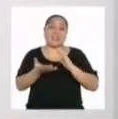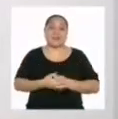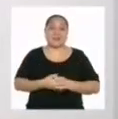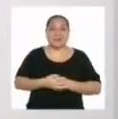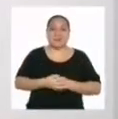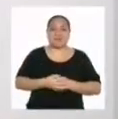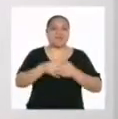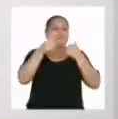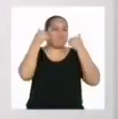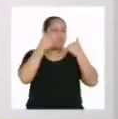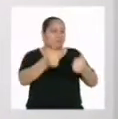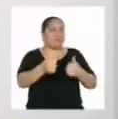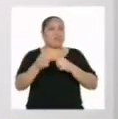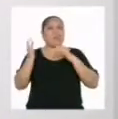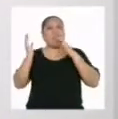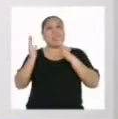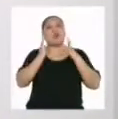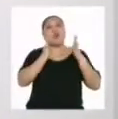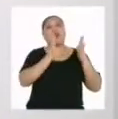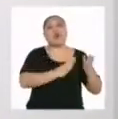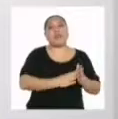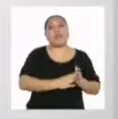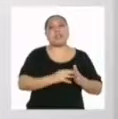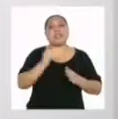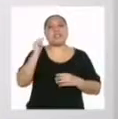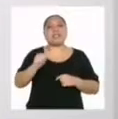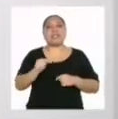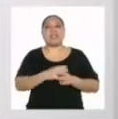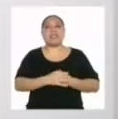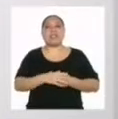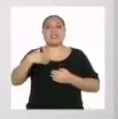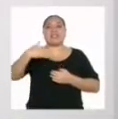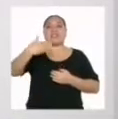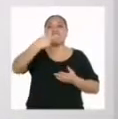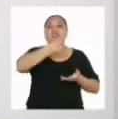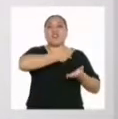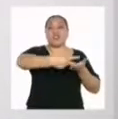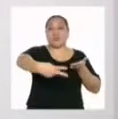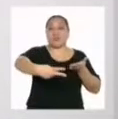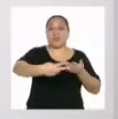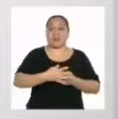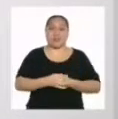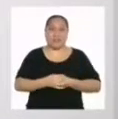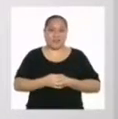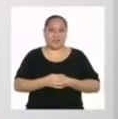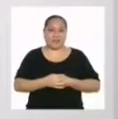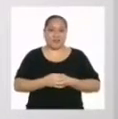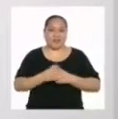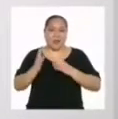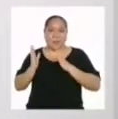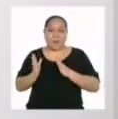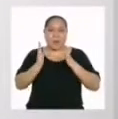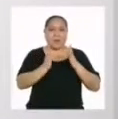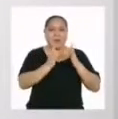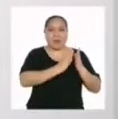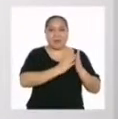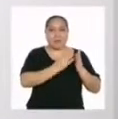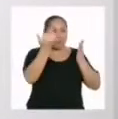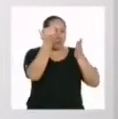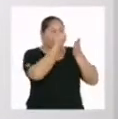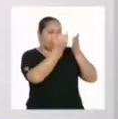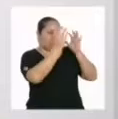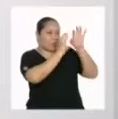bien. Vamos a organizarnos durante las siguientes dos semanas. Prepararemos y